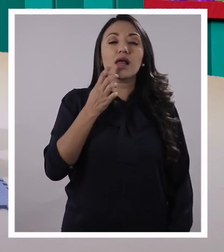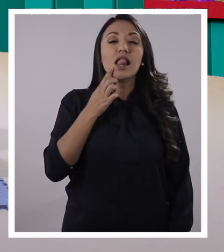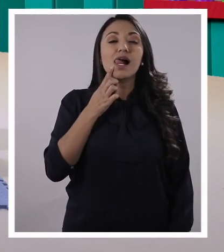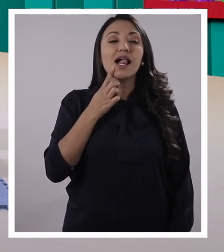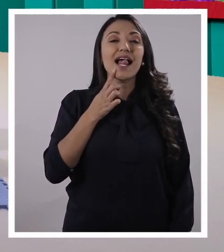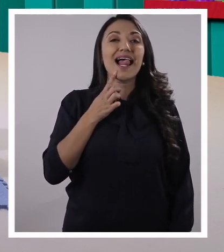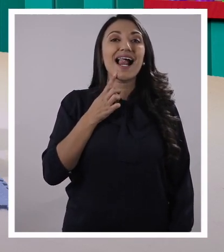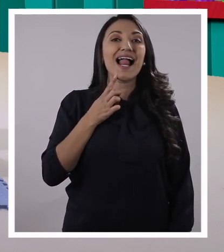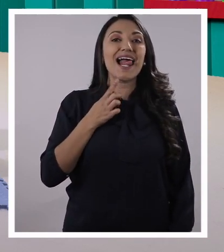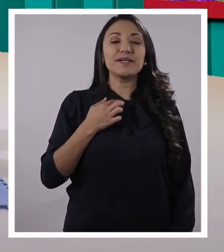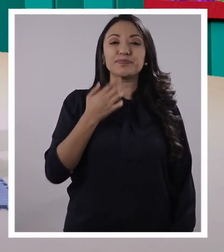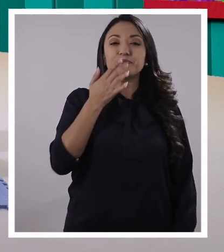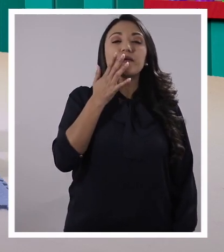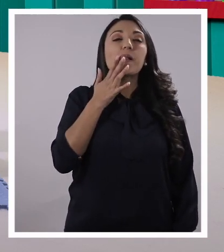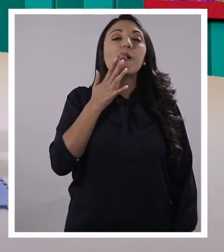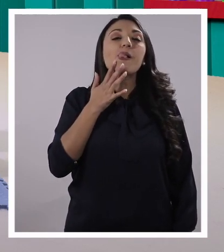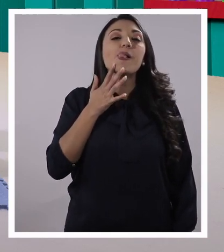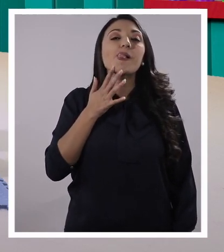secretamos saliva.